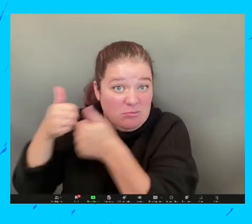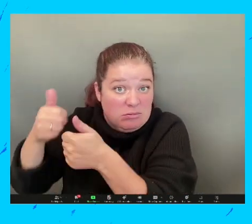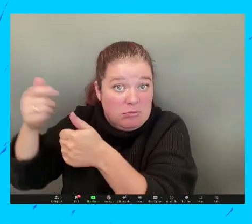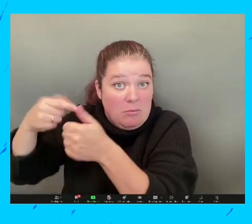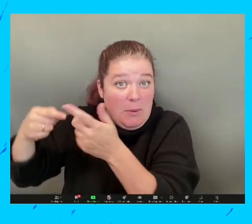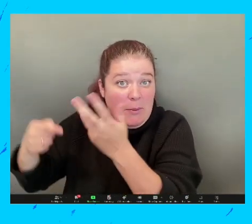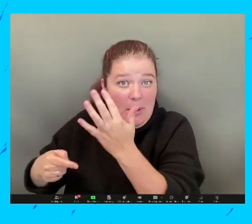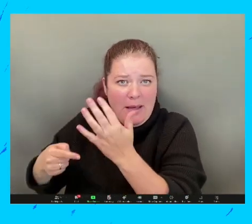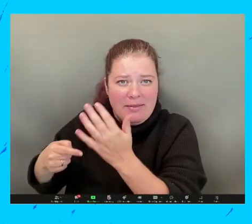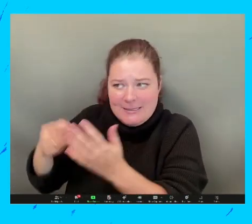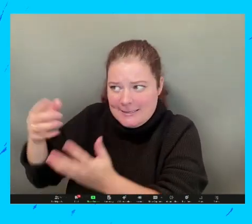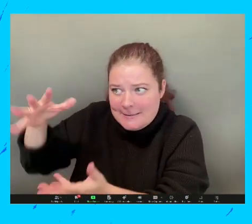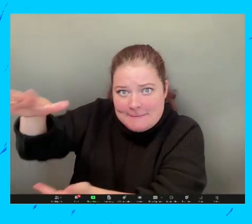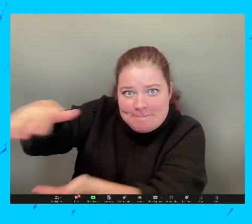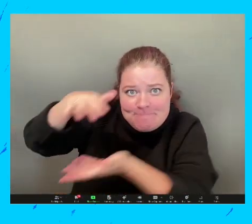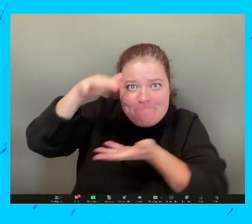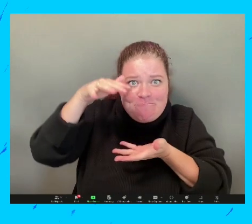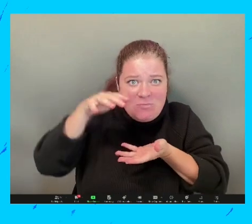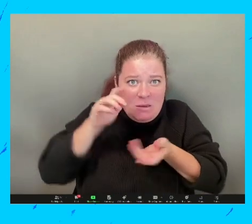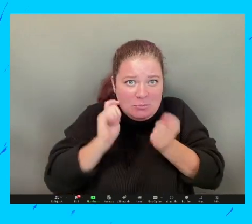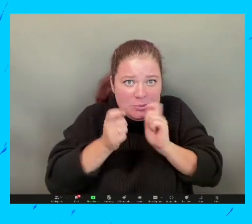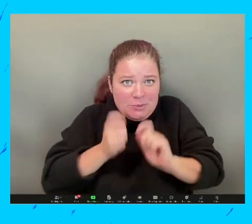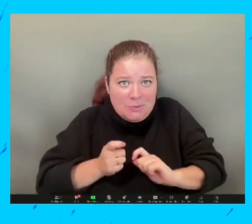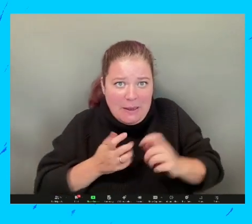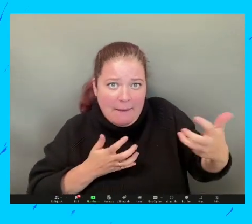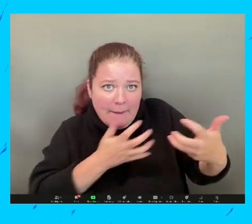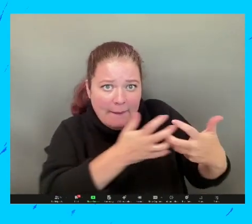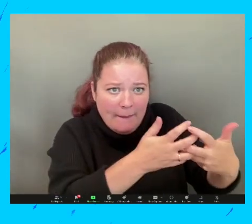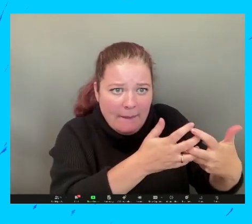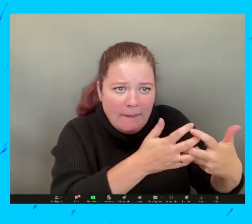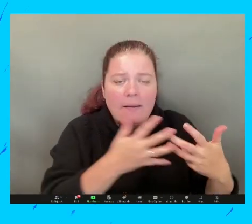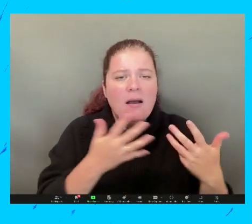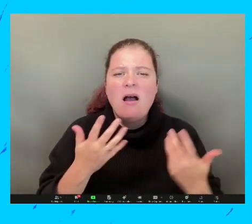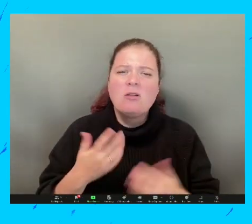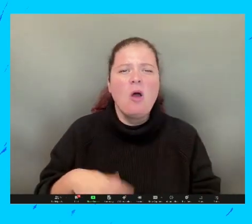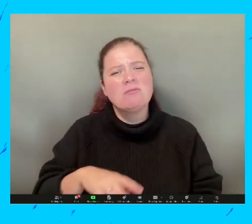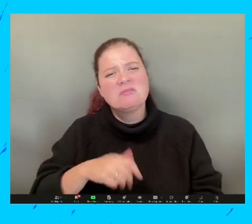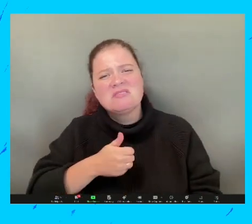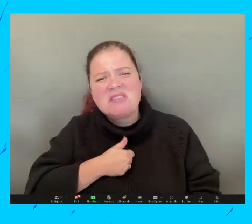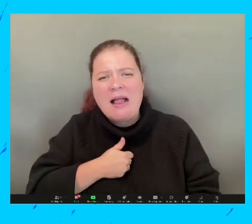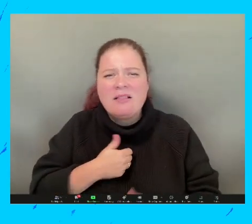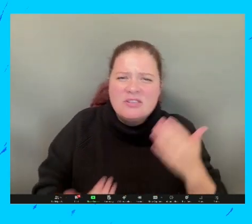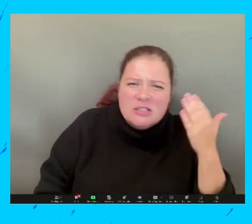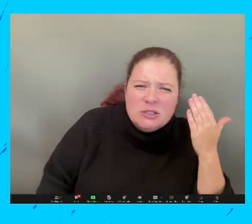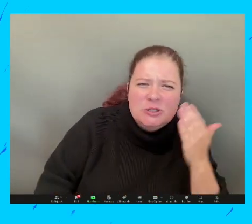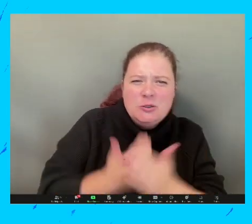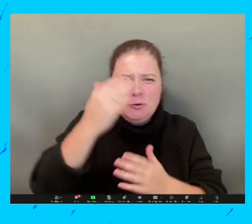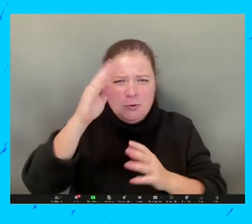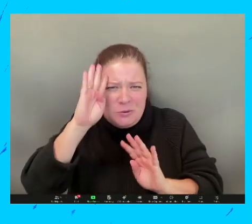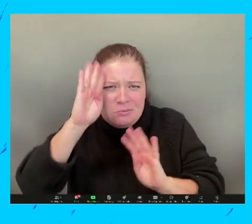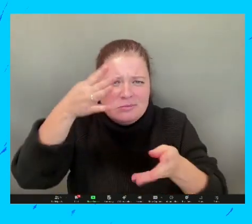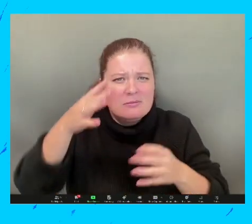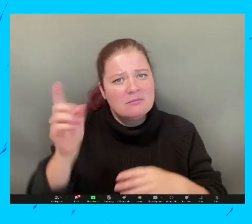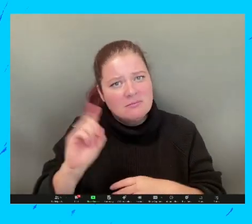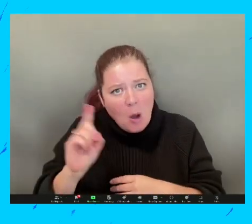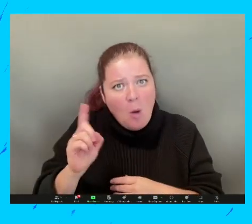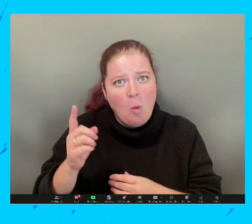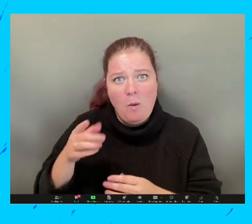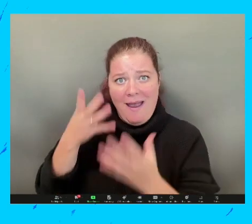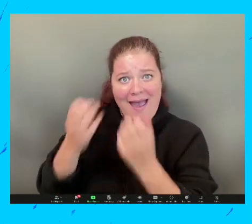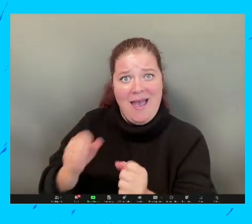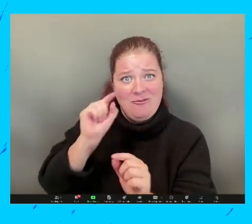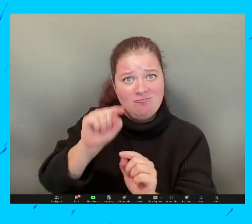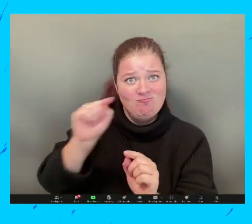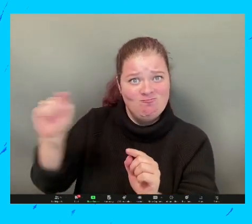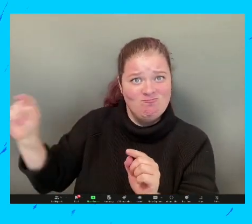contextualizarlo a nuestro contexto local puede ayudarnos. En vez de sentir que tenemos que empezar de